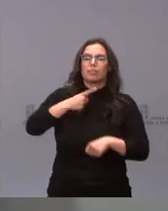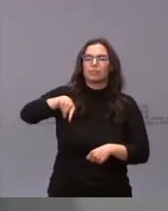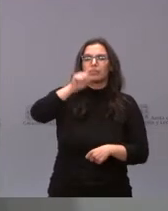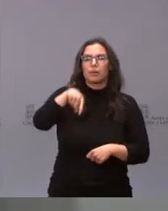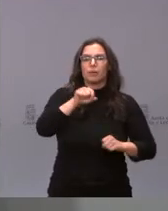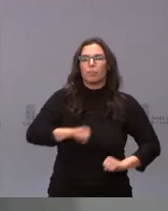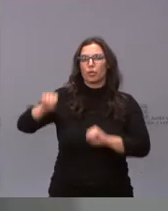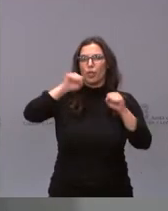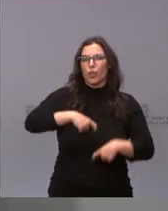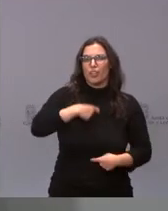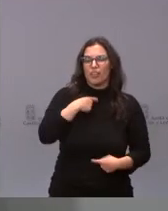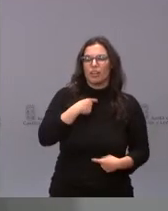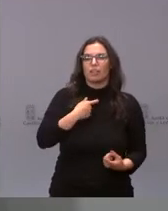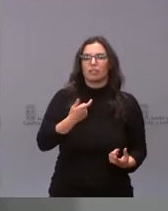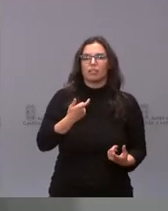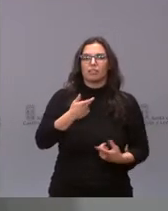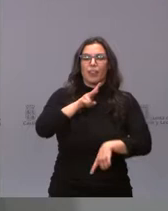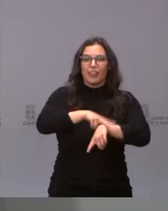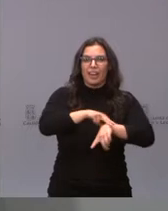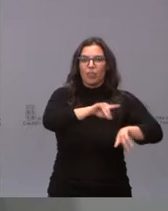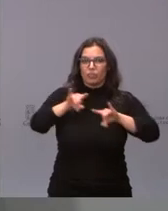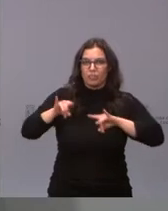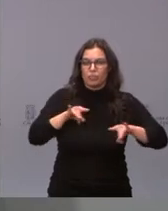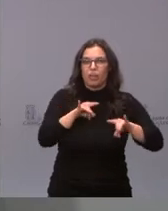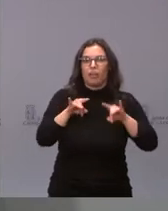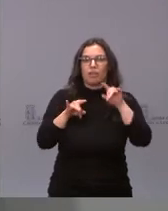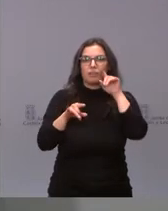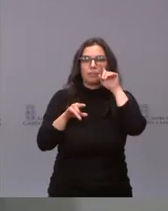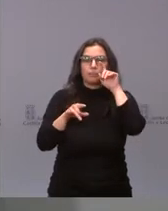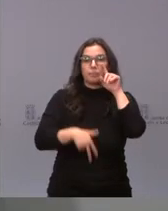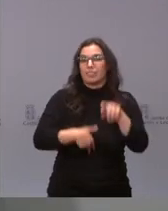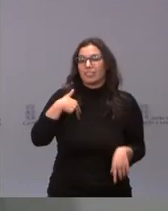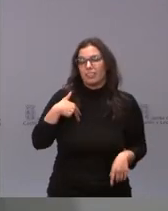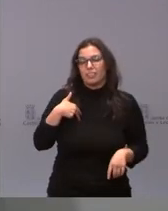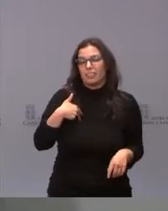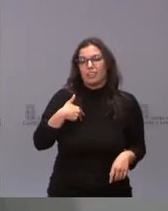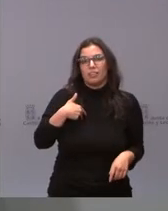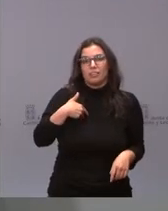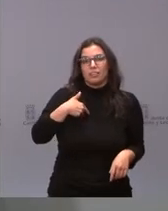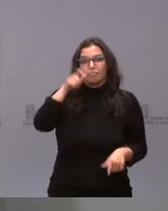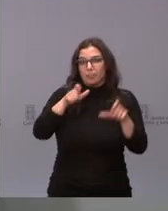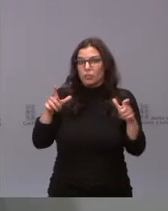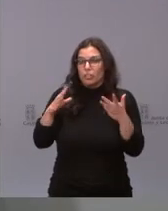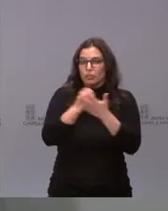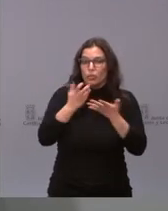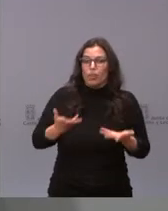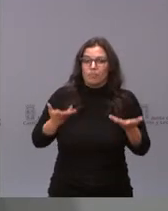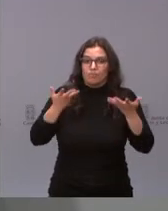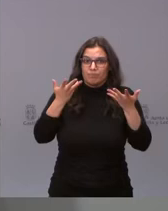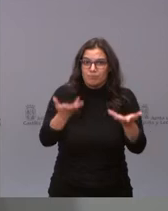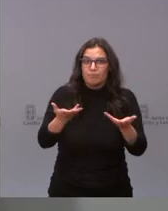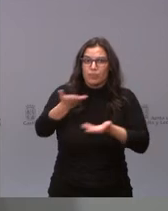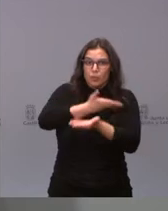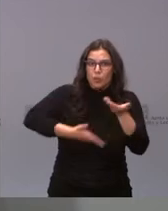protección civil, a todos los delegados territoriales y, en general, a todos los que están contribuyendo al buen éxito